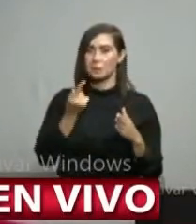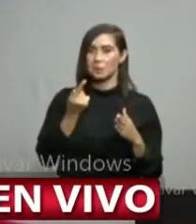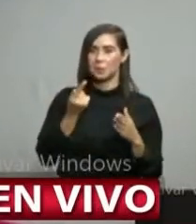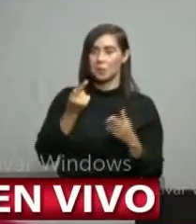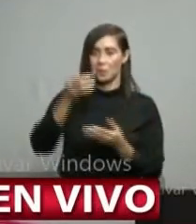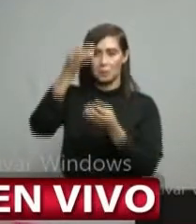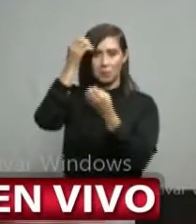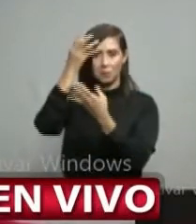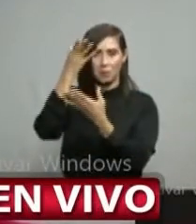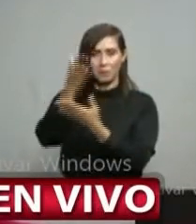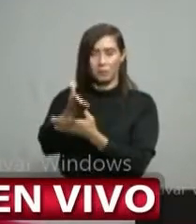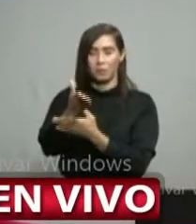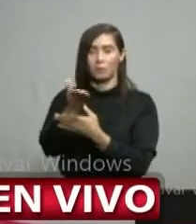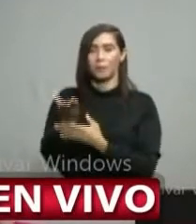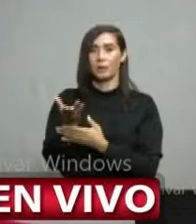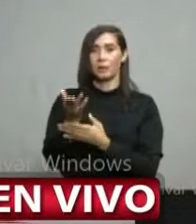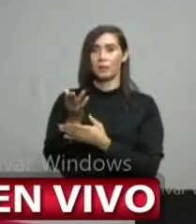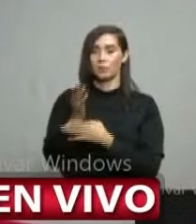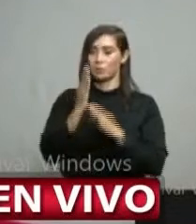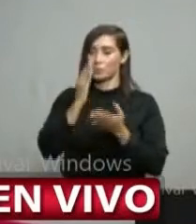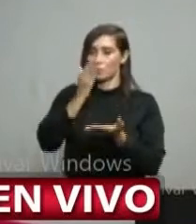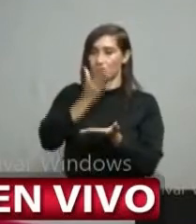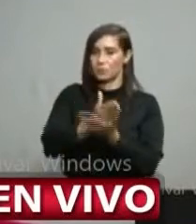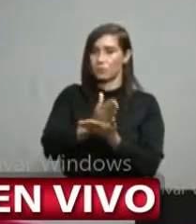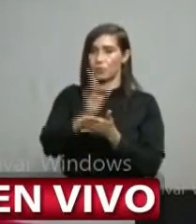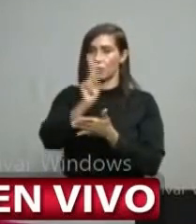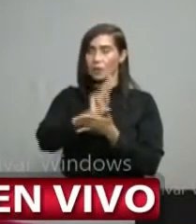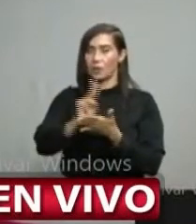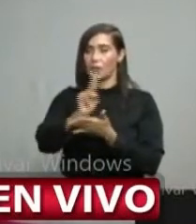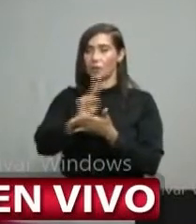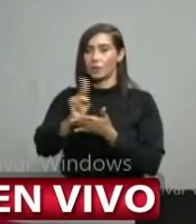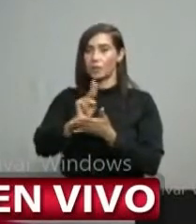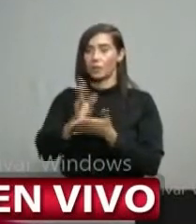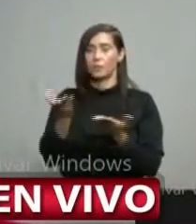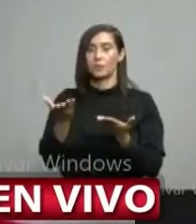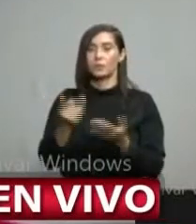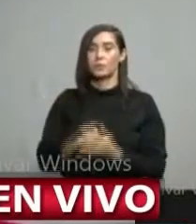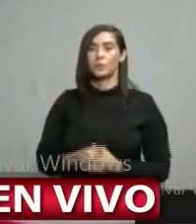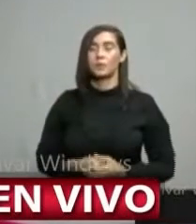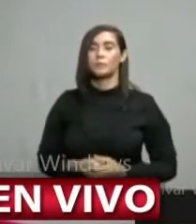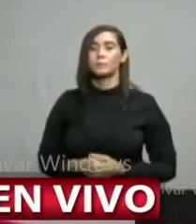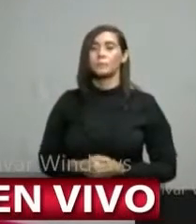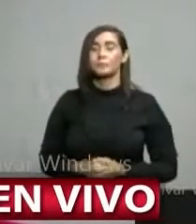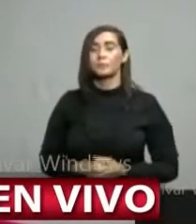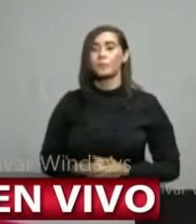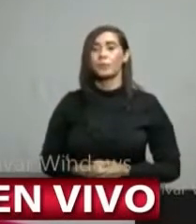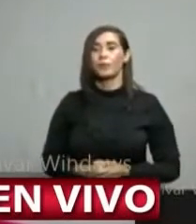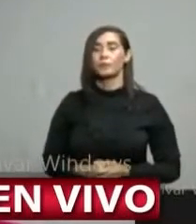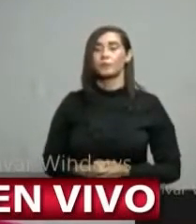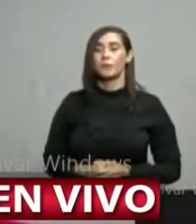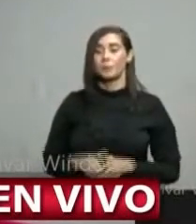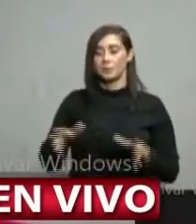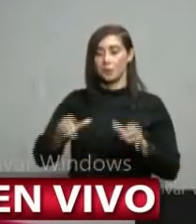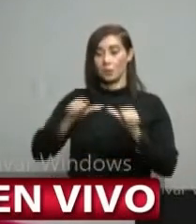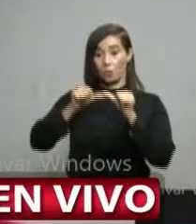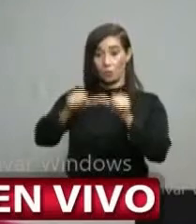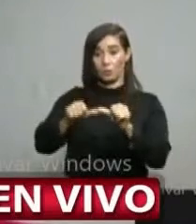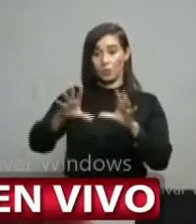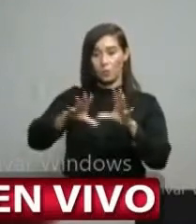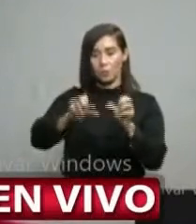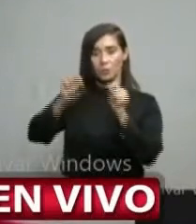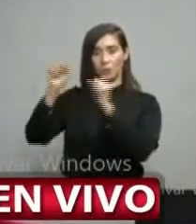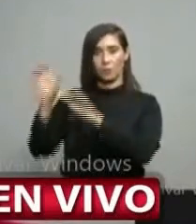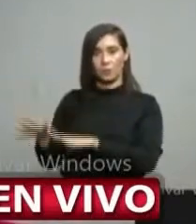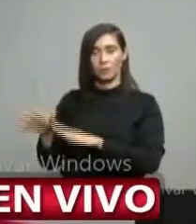comunicación respecto a las instituciones que tienen eso en sus túneles a ver si lo van a retirar y por